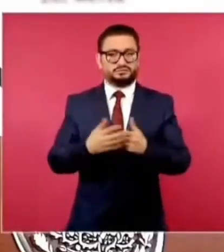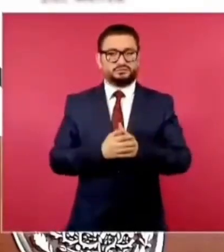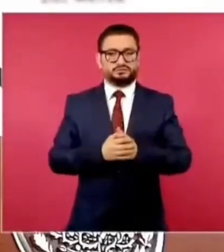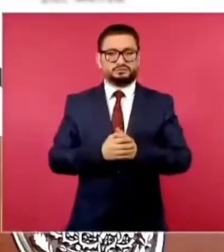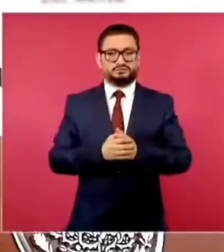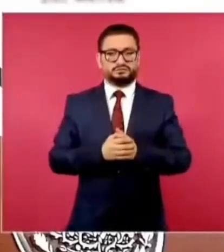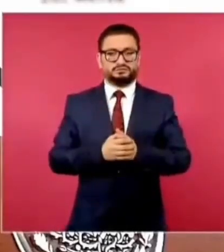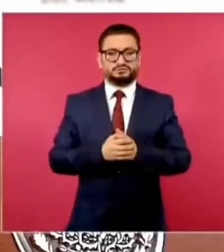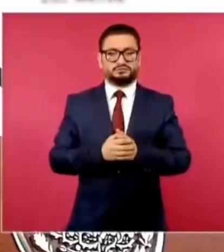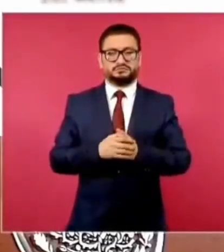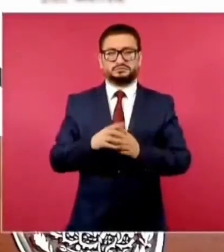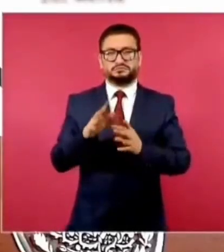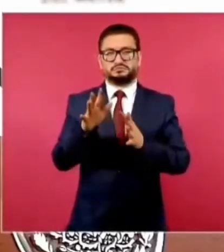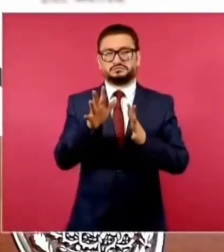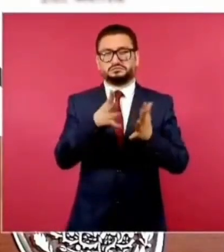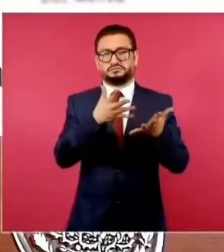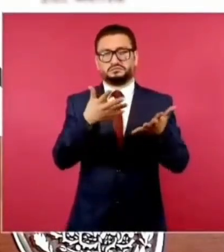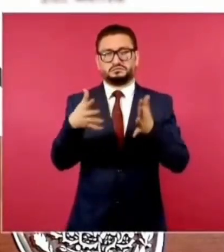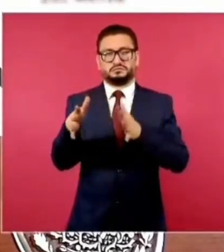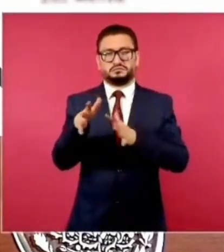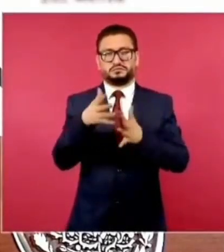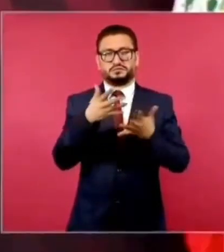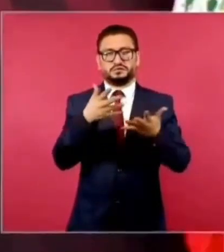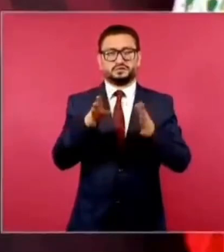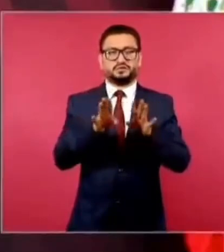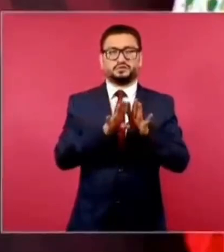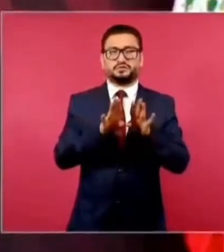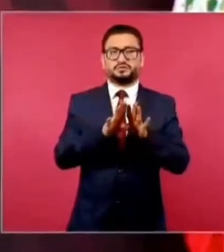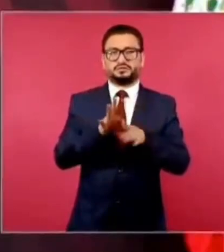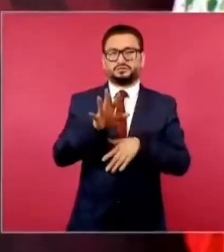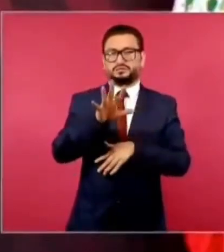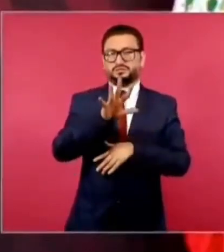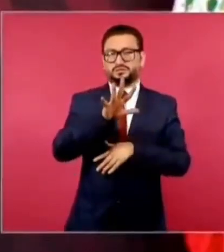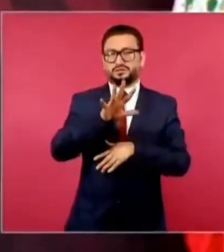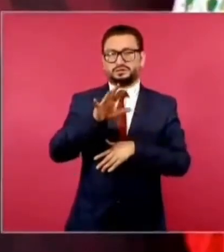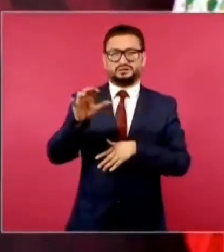Serían como 500 kilómetros.